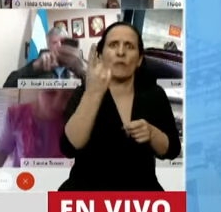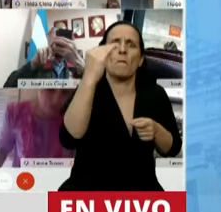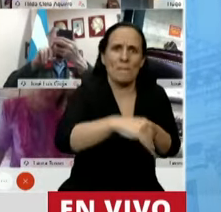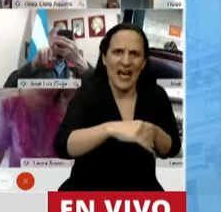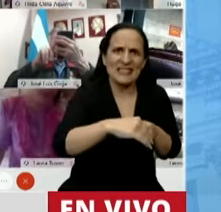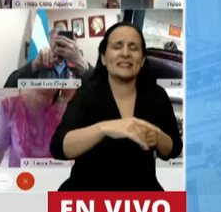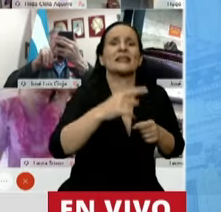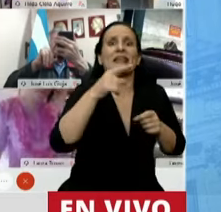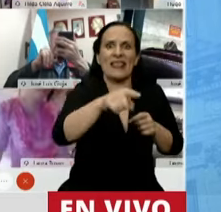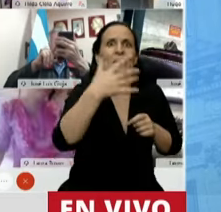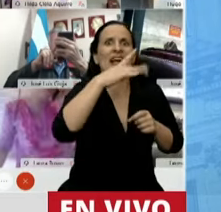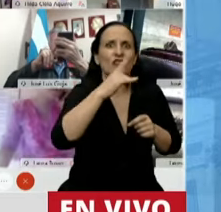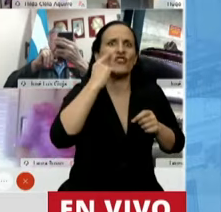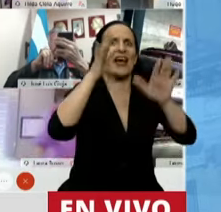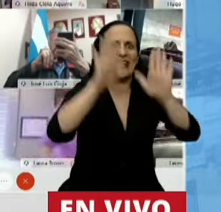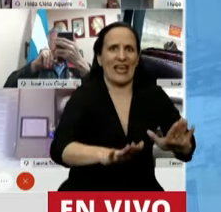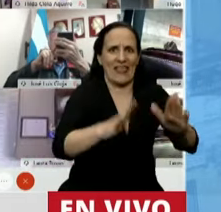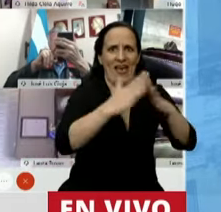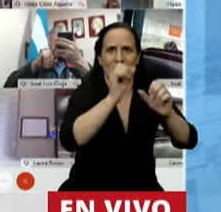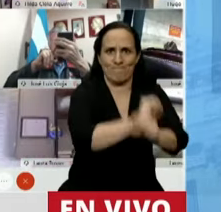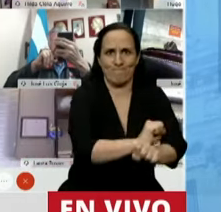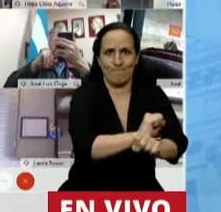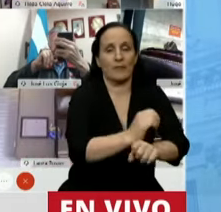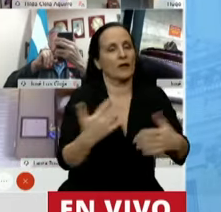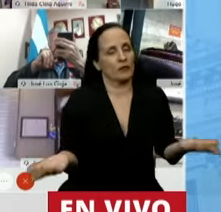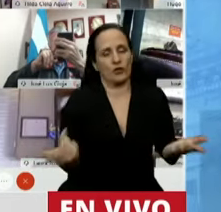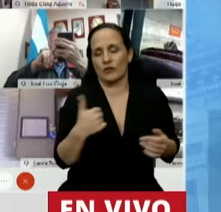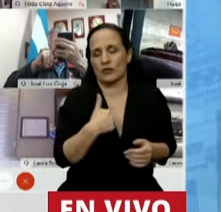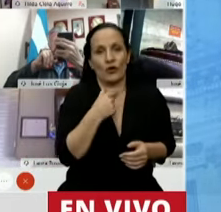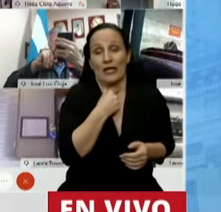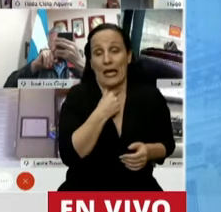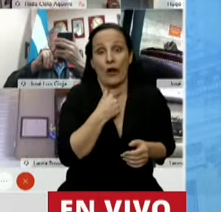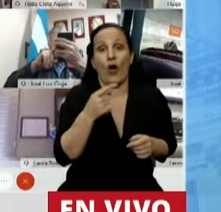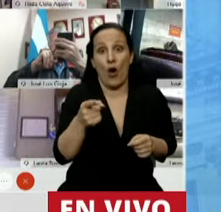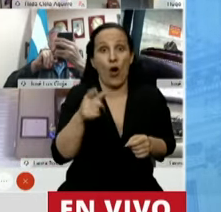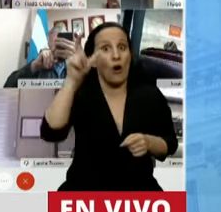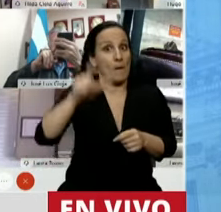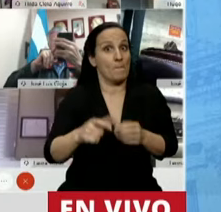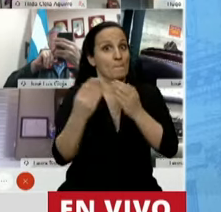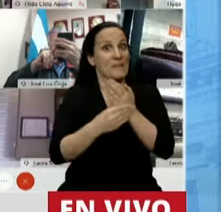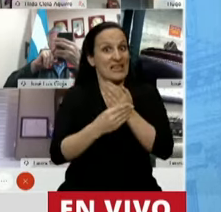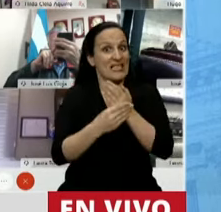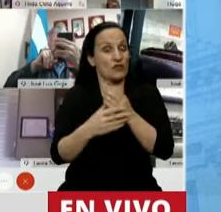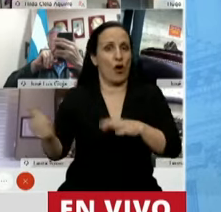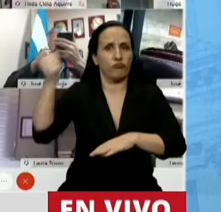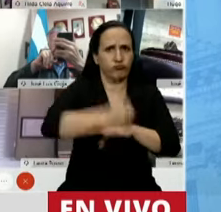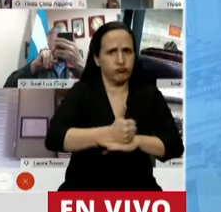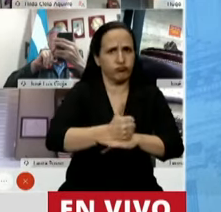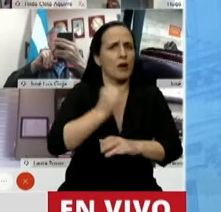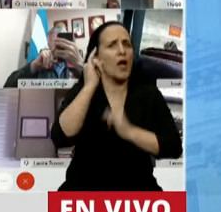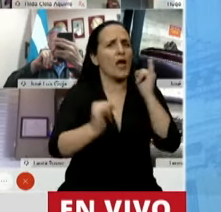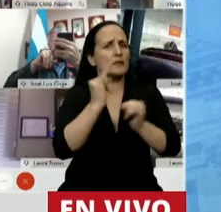estar 14 días encerrados. Entonces, ¿sabe lo que quiero, Presidente? Que venga este señor Ministro a explicarnos